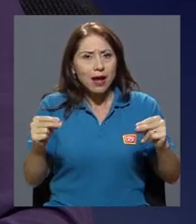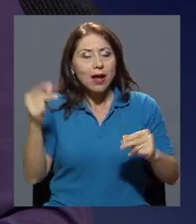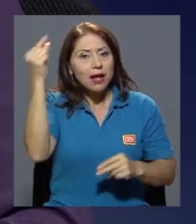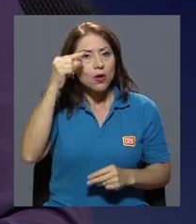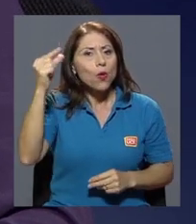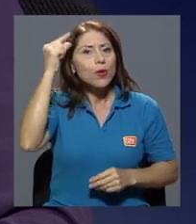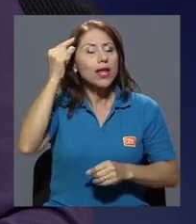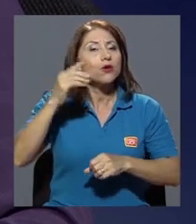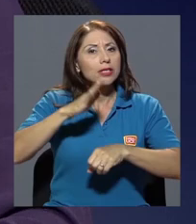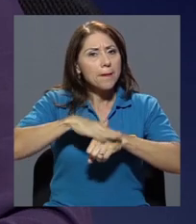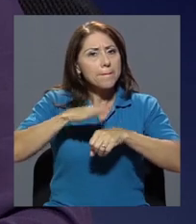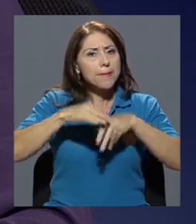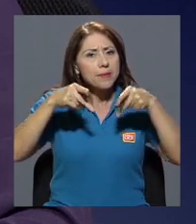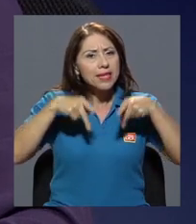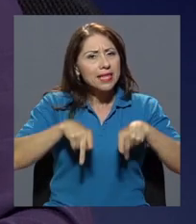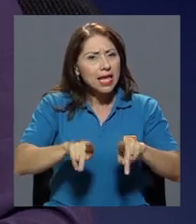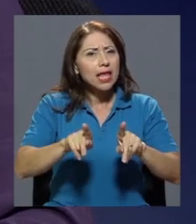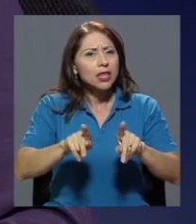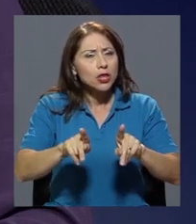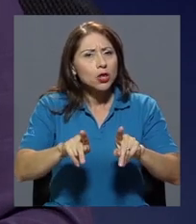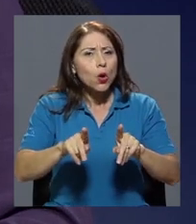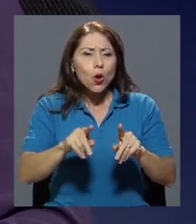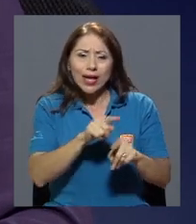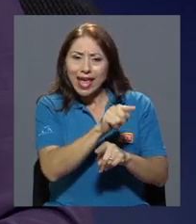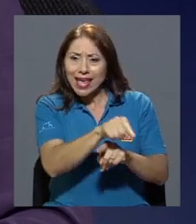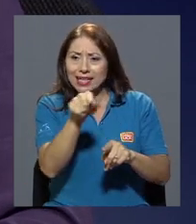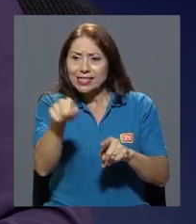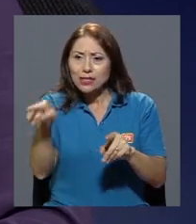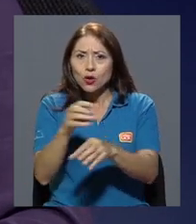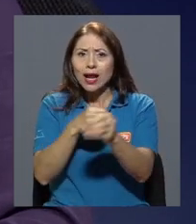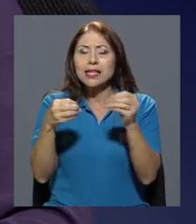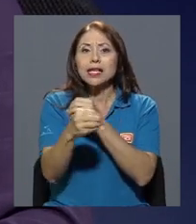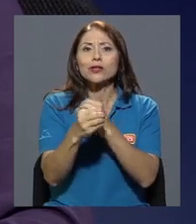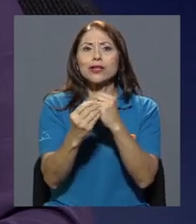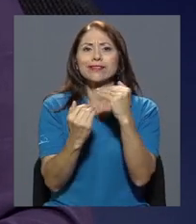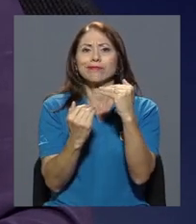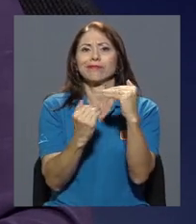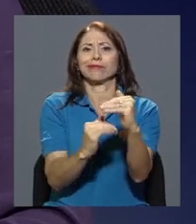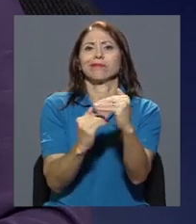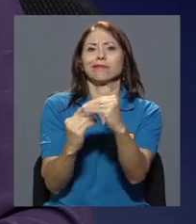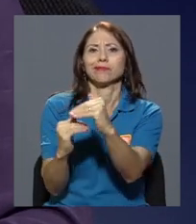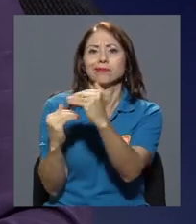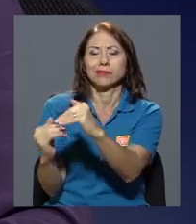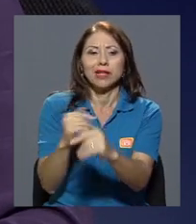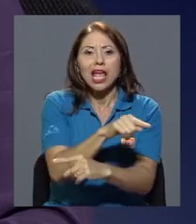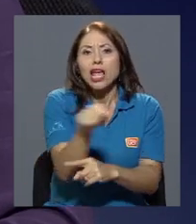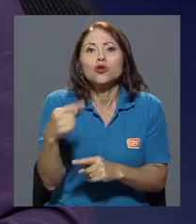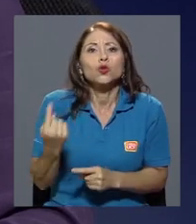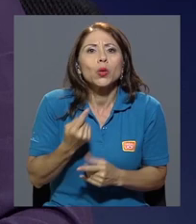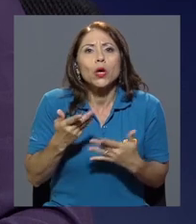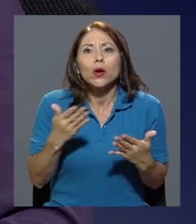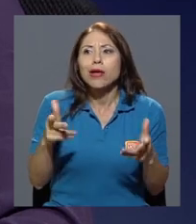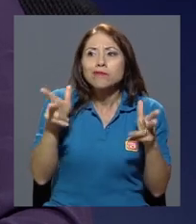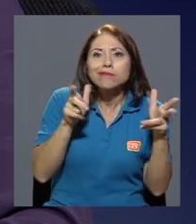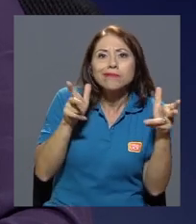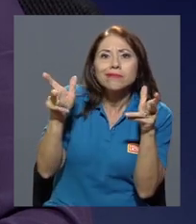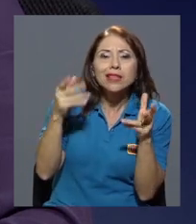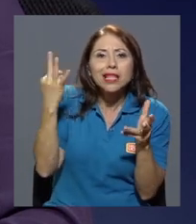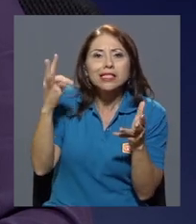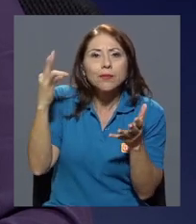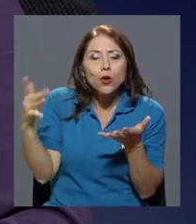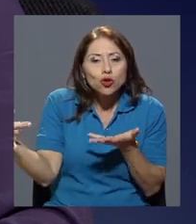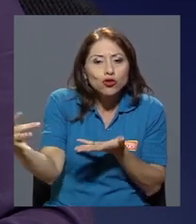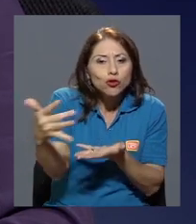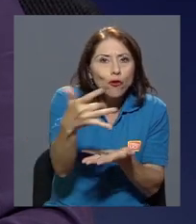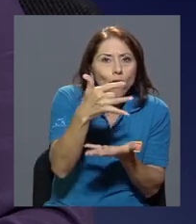básicamente un abordaje muy limitado de estos órganos. O sea, lo único que han podido hacer los órganos es documentar, es recibir testimonios contra